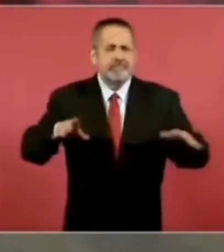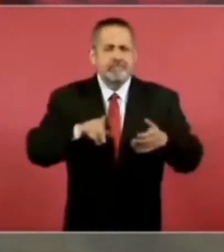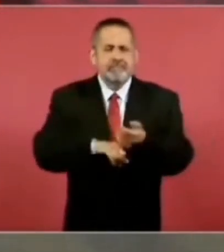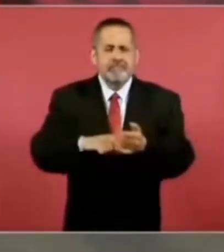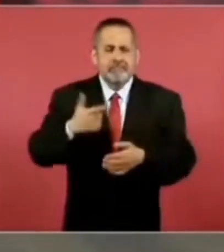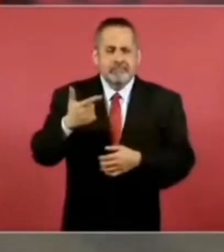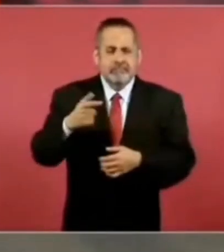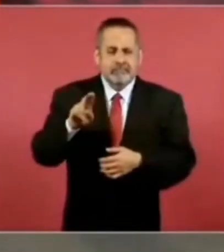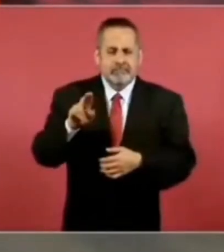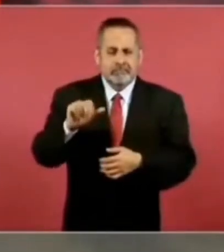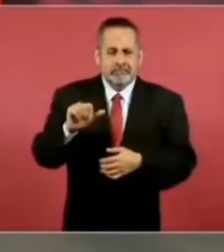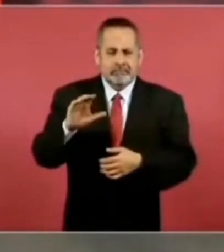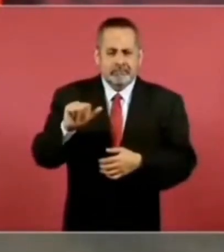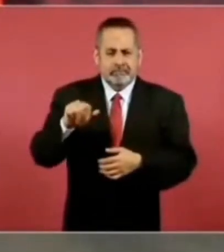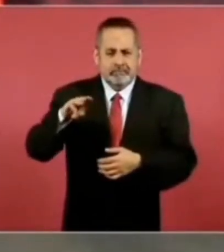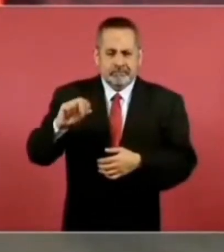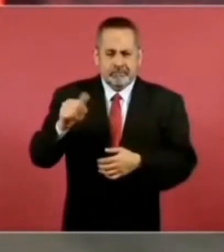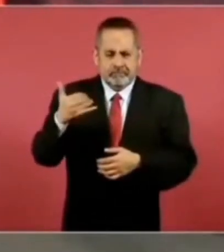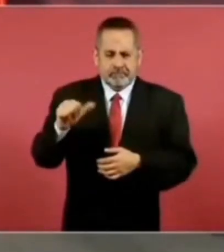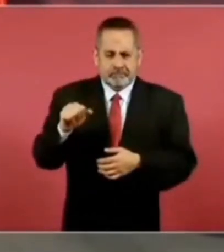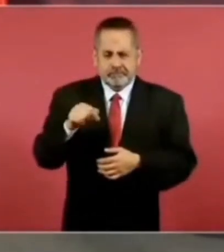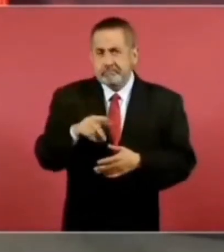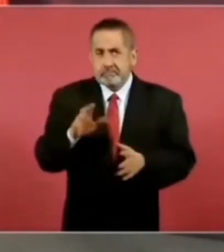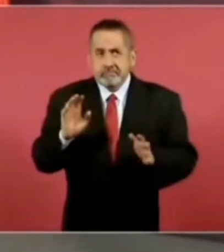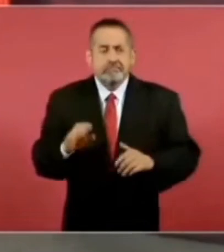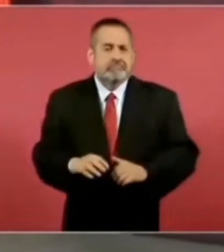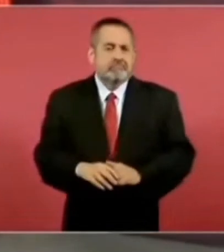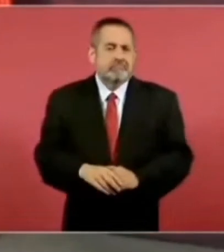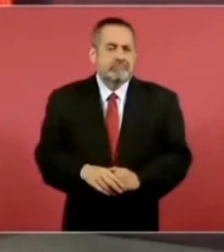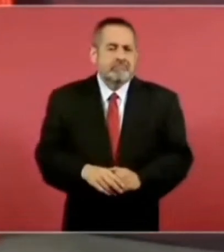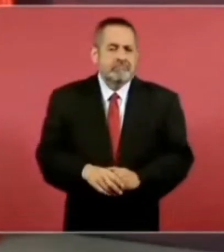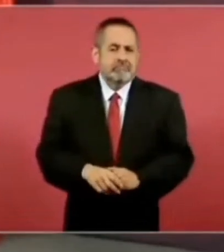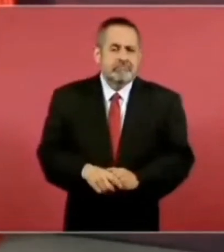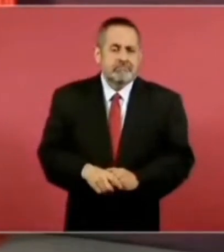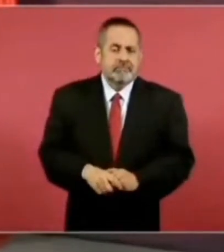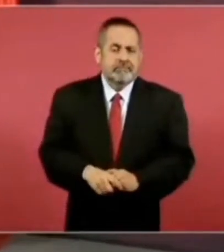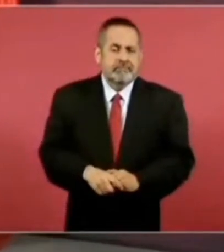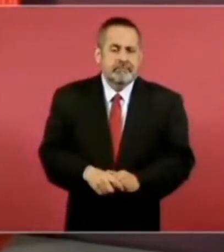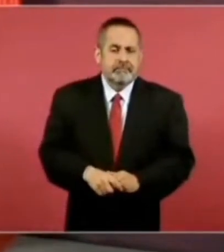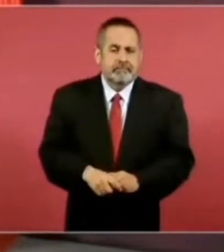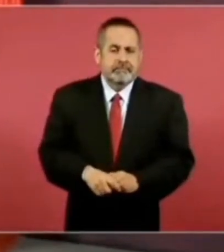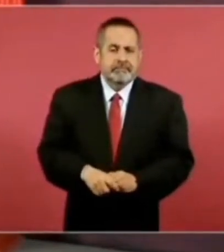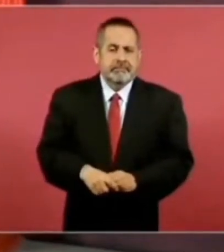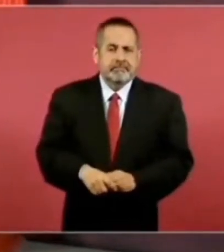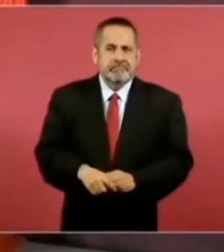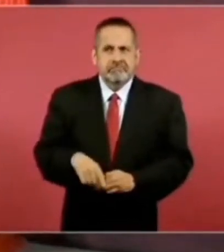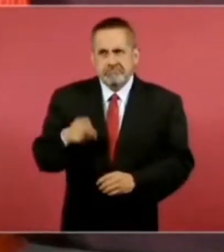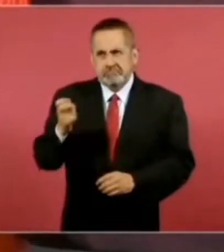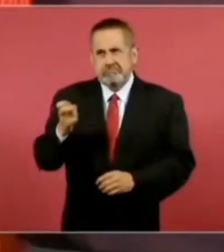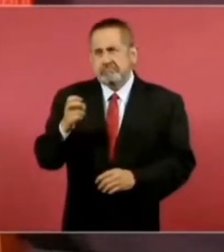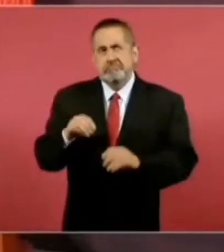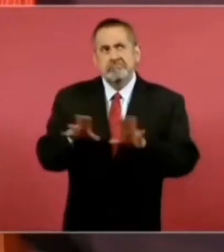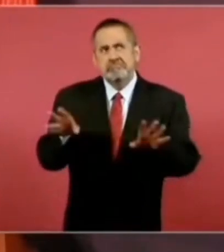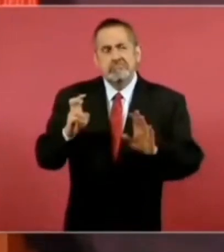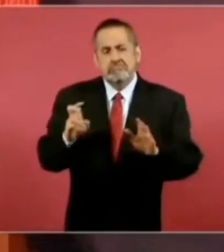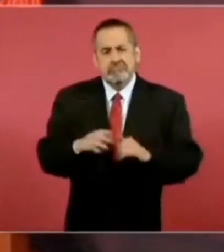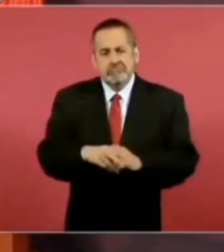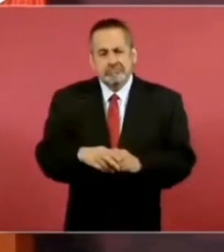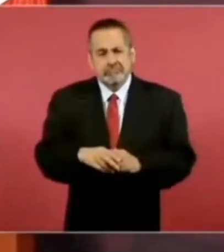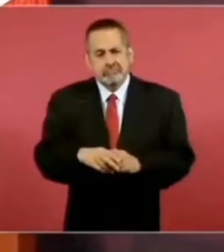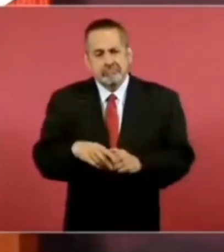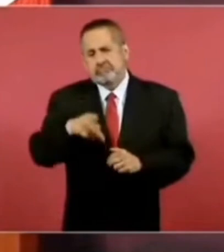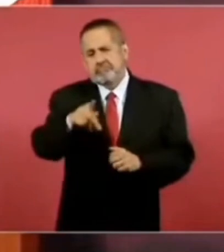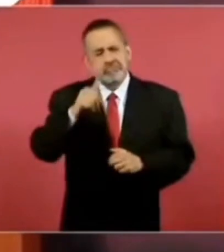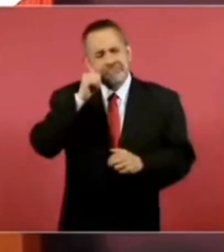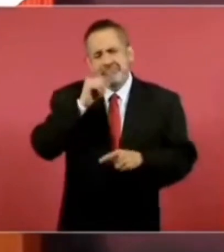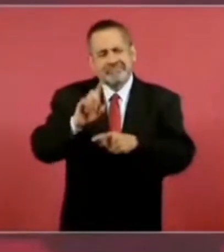básicamente, pero siempre hemos